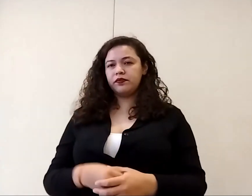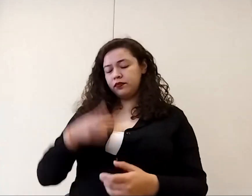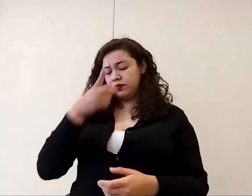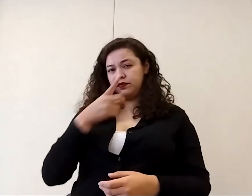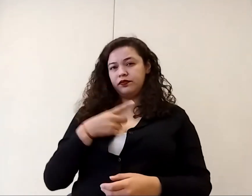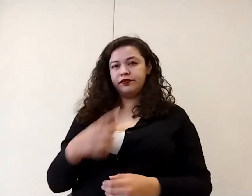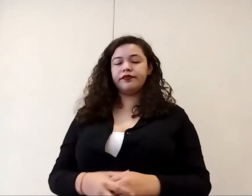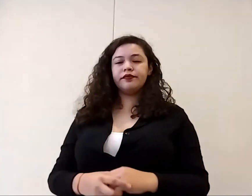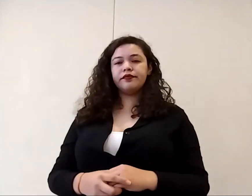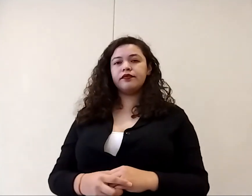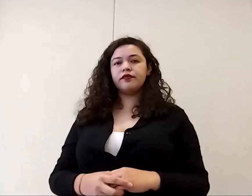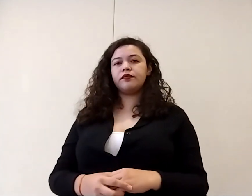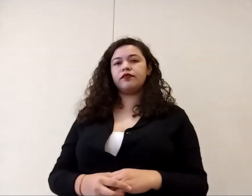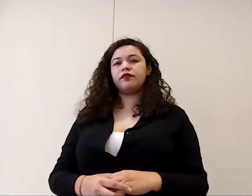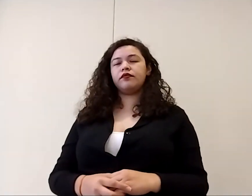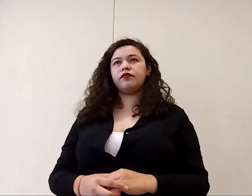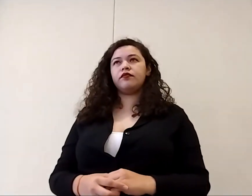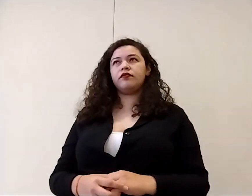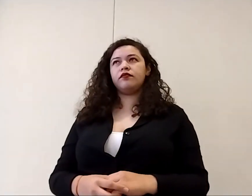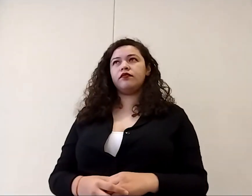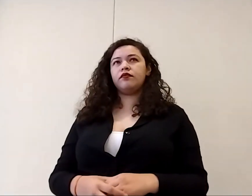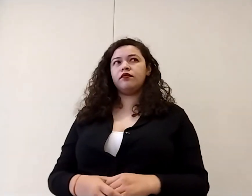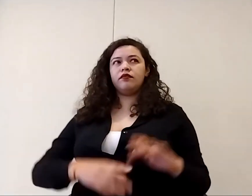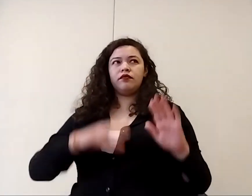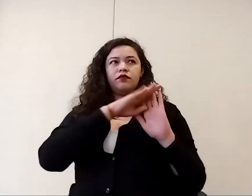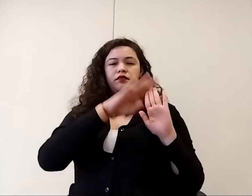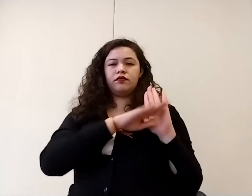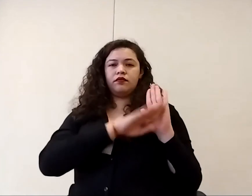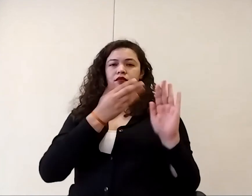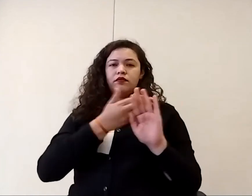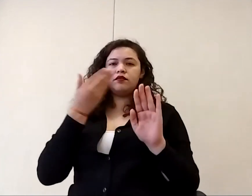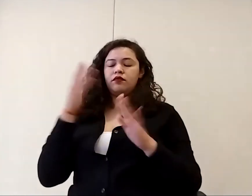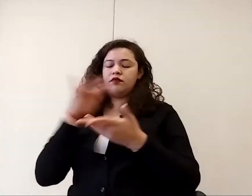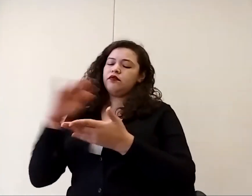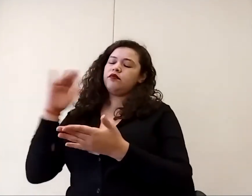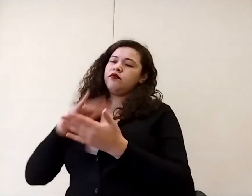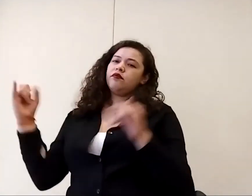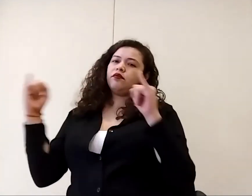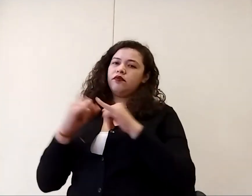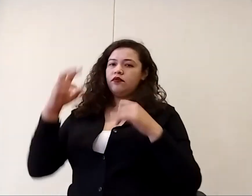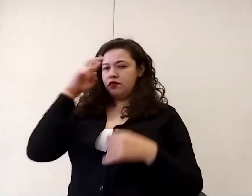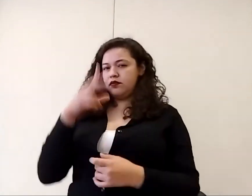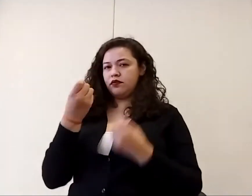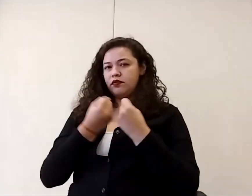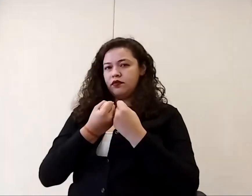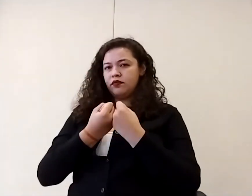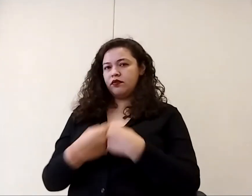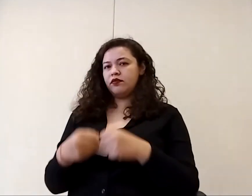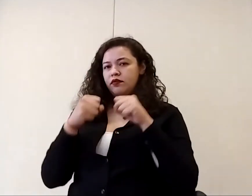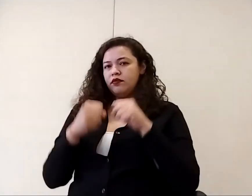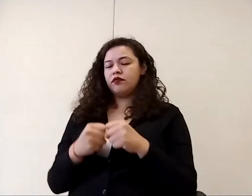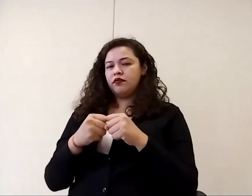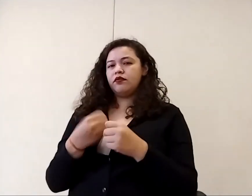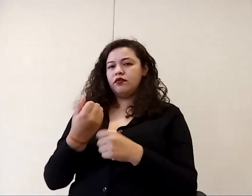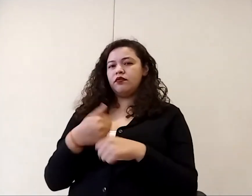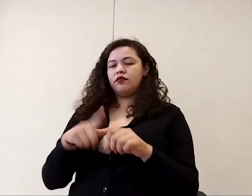en los protocolos que había yo leído del Instituto Mexicano del Seguro Social decía que en los